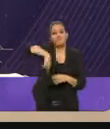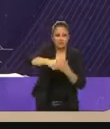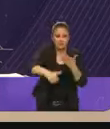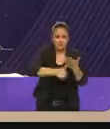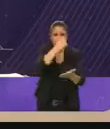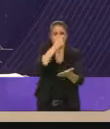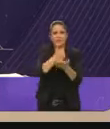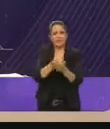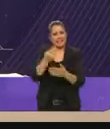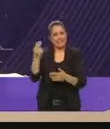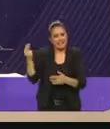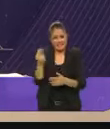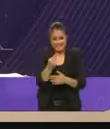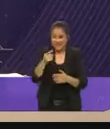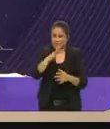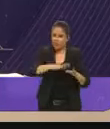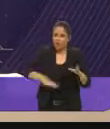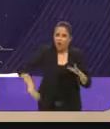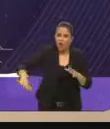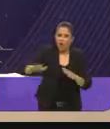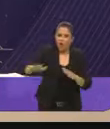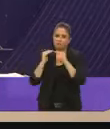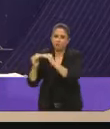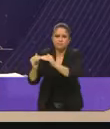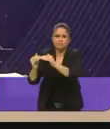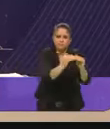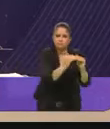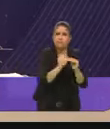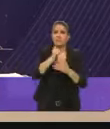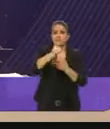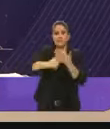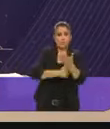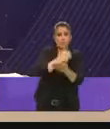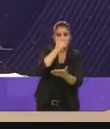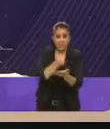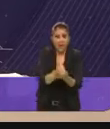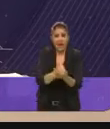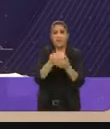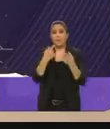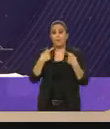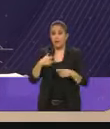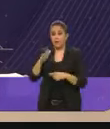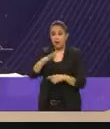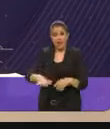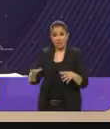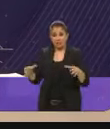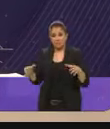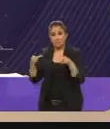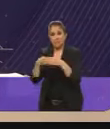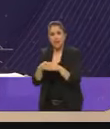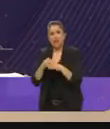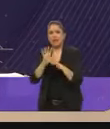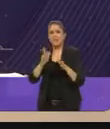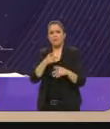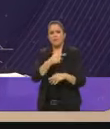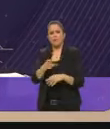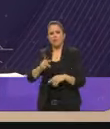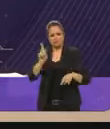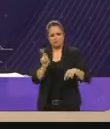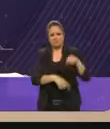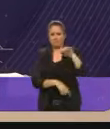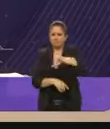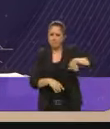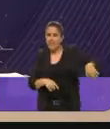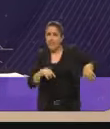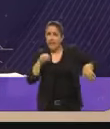de clases medias queremos una ciudad y una sociedad libre de pobreza ese es nuestro